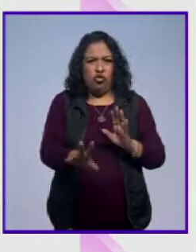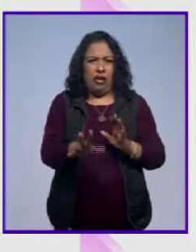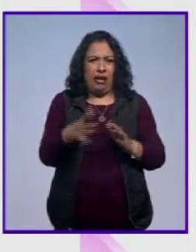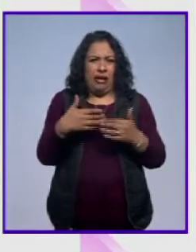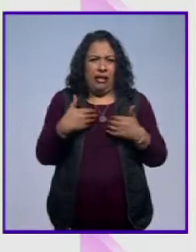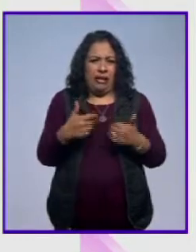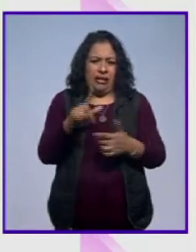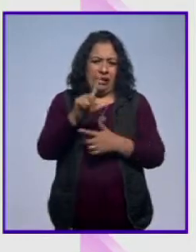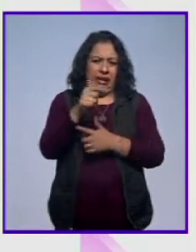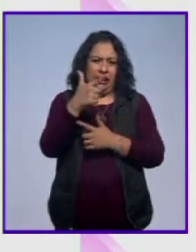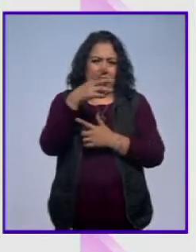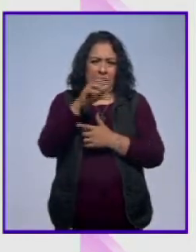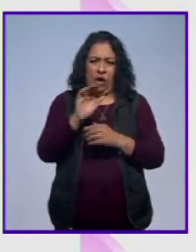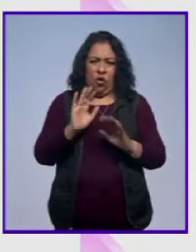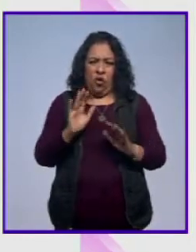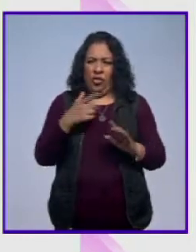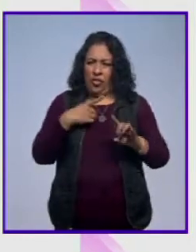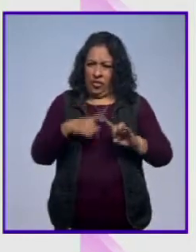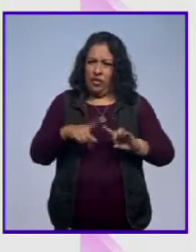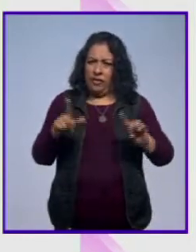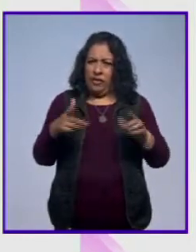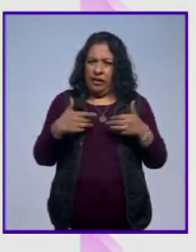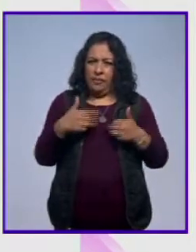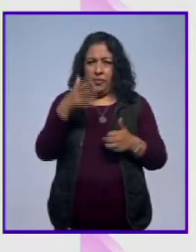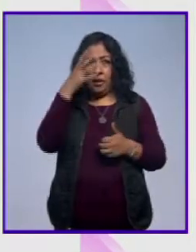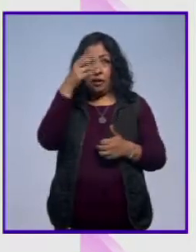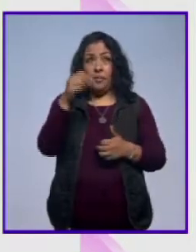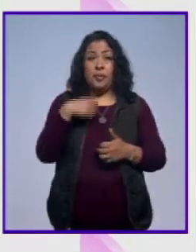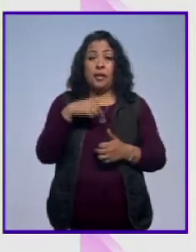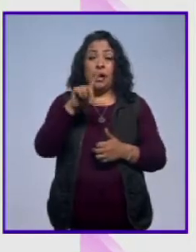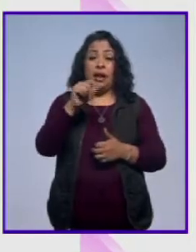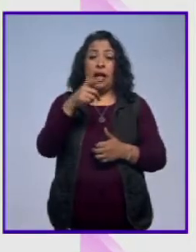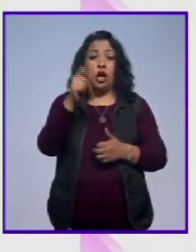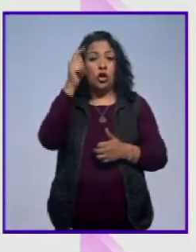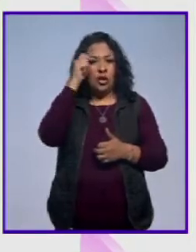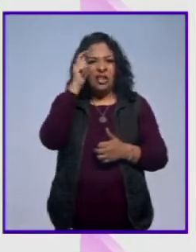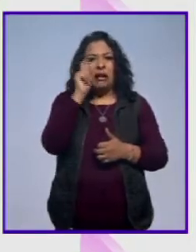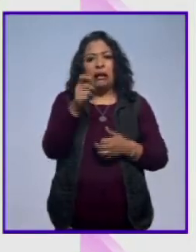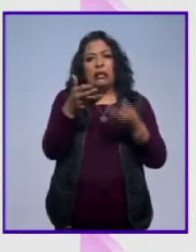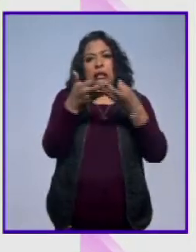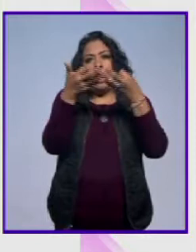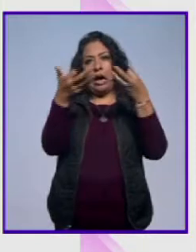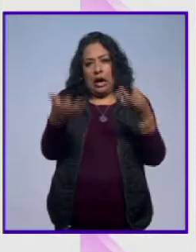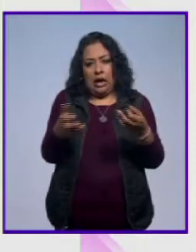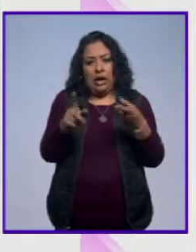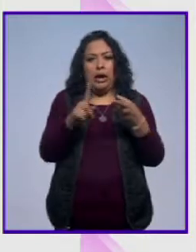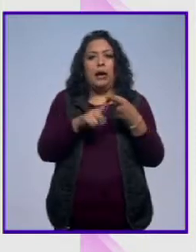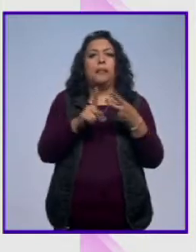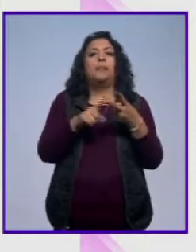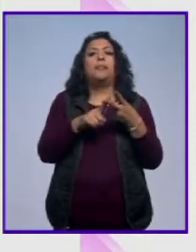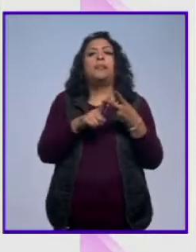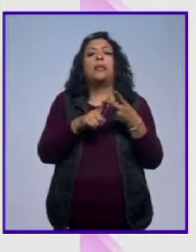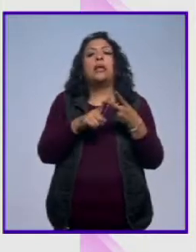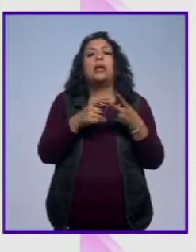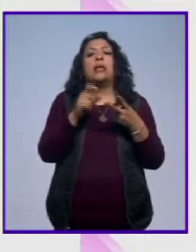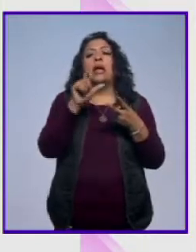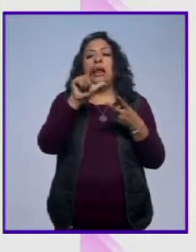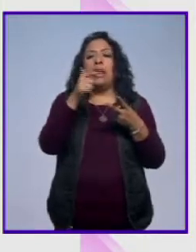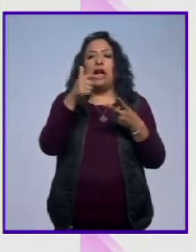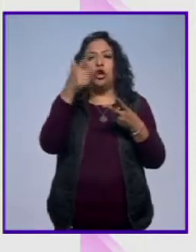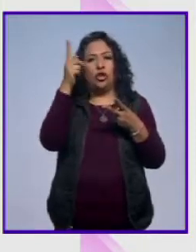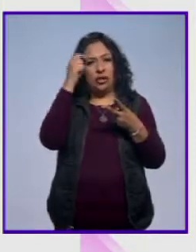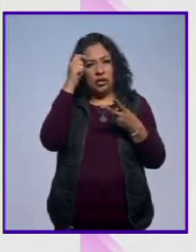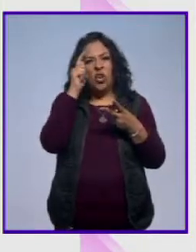entendemos por lago, sino Lago de Texcoco significa territorio, Lago de Texcoco hoy significa